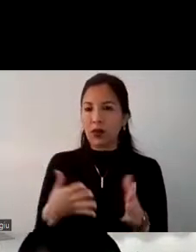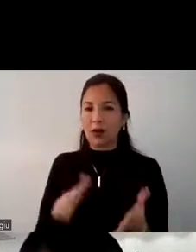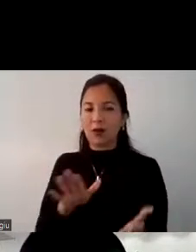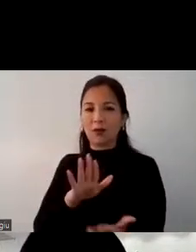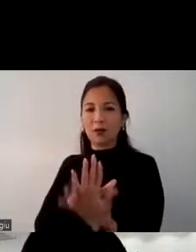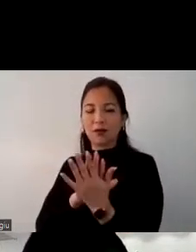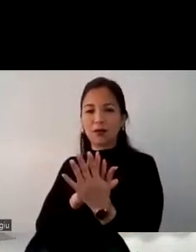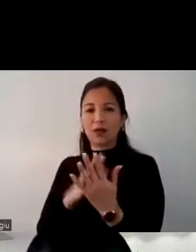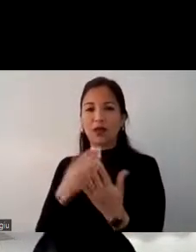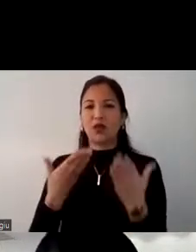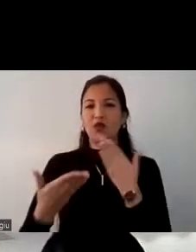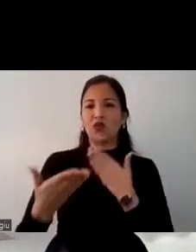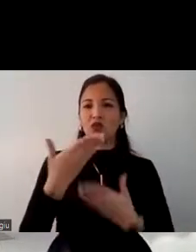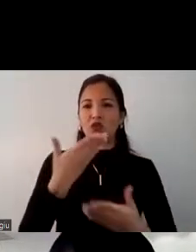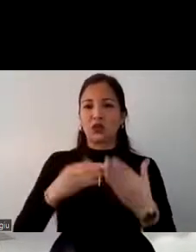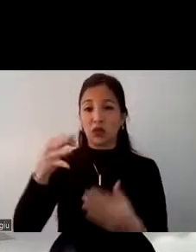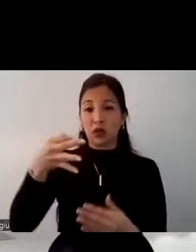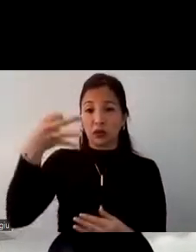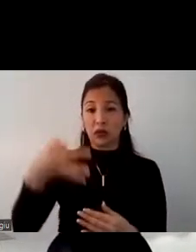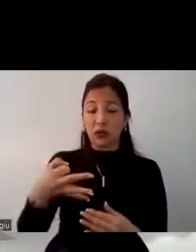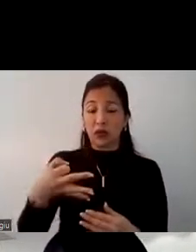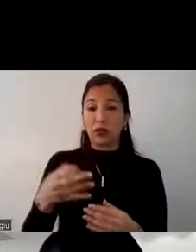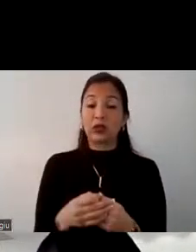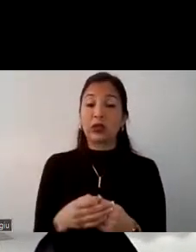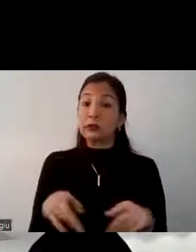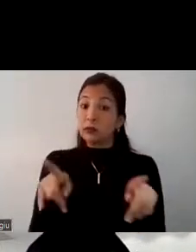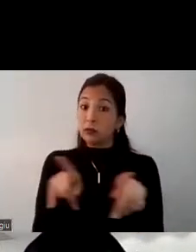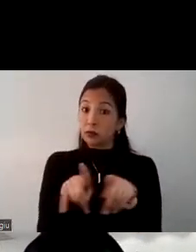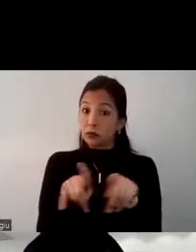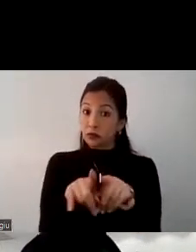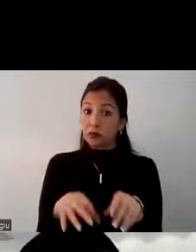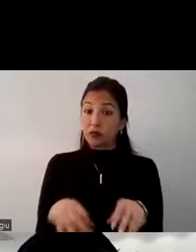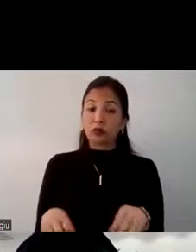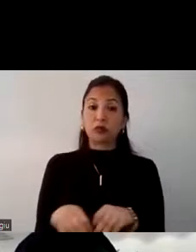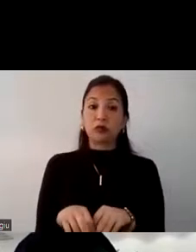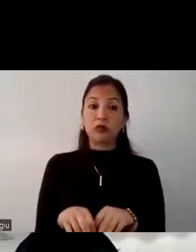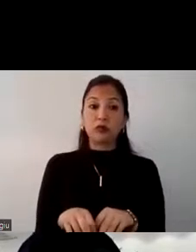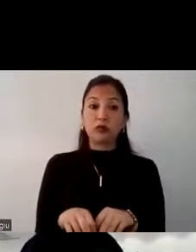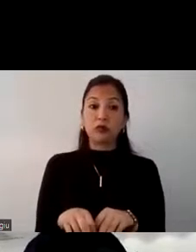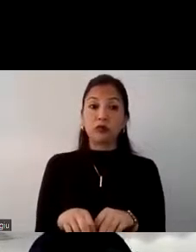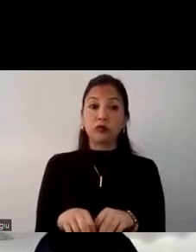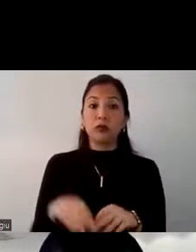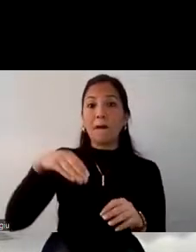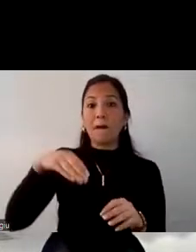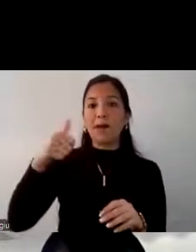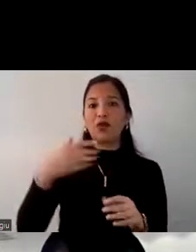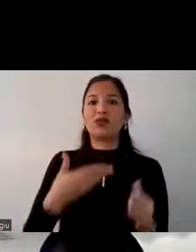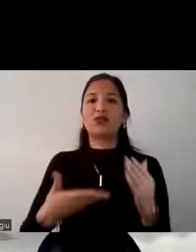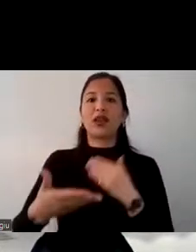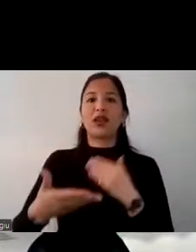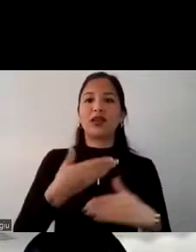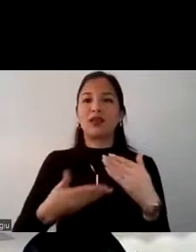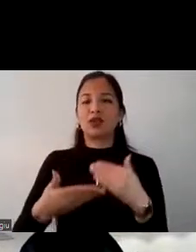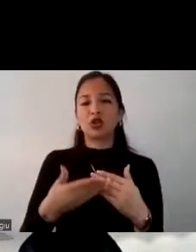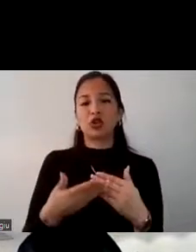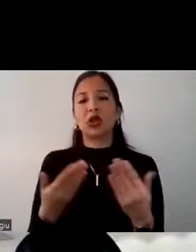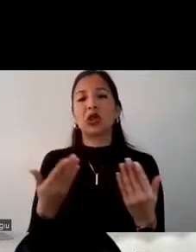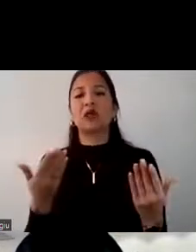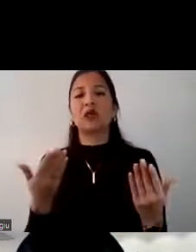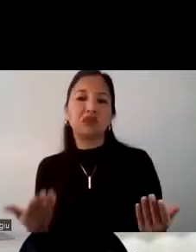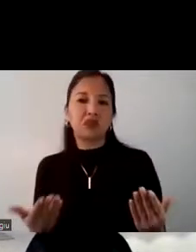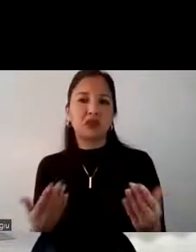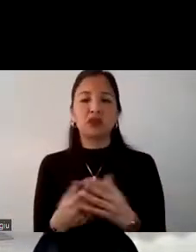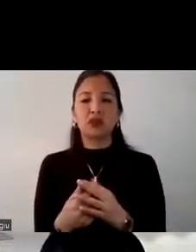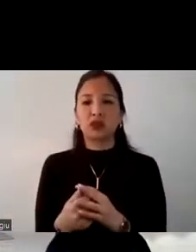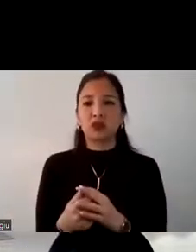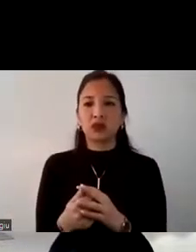de información verídica y de igual modo vemos que por último lugar se encuentran los medios tradicionales ya no son muy usados pero también es necesario